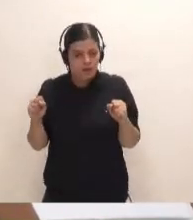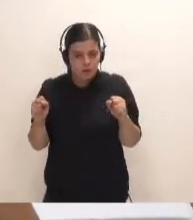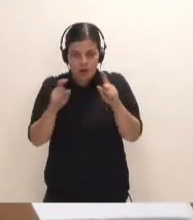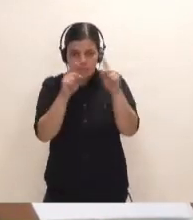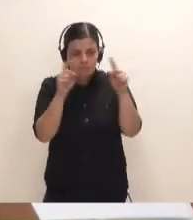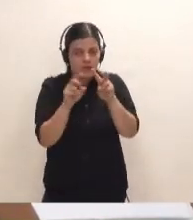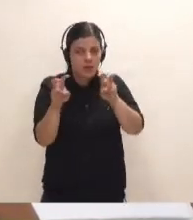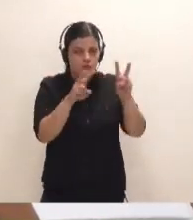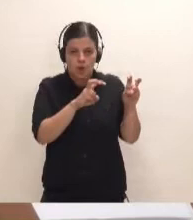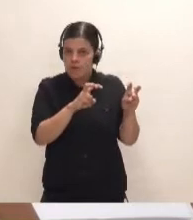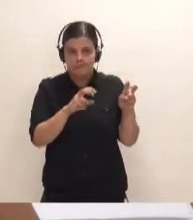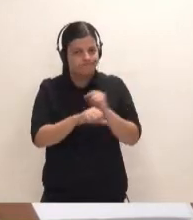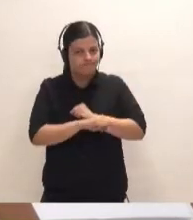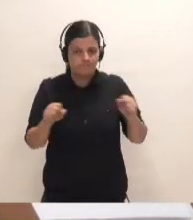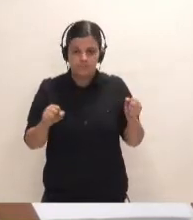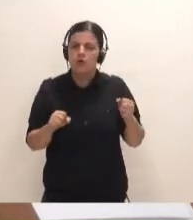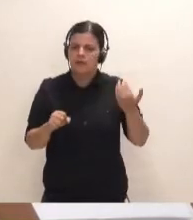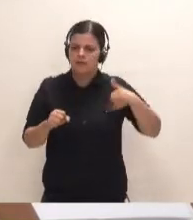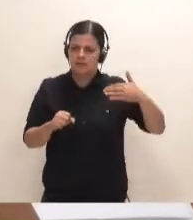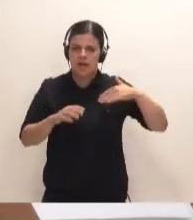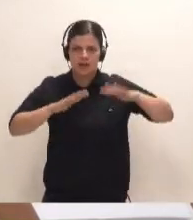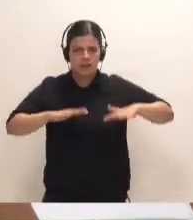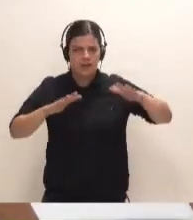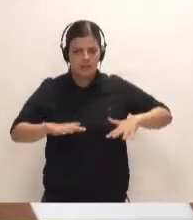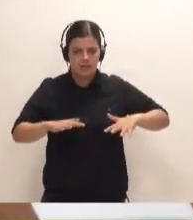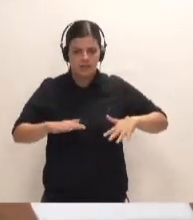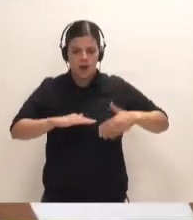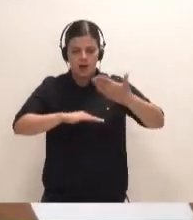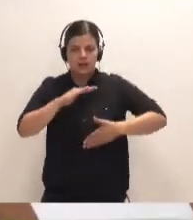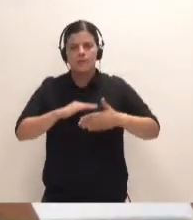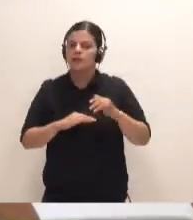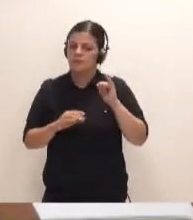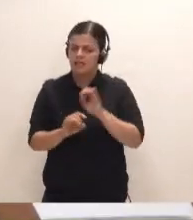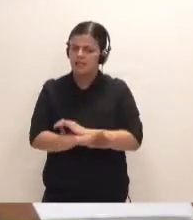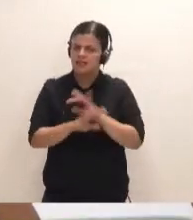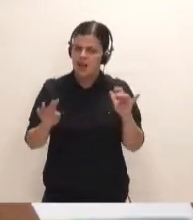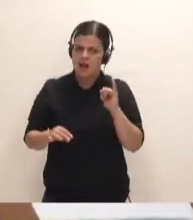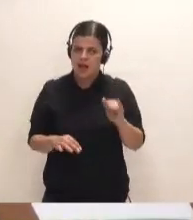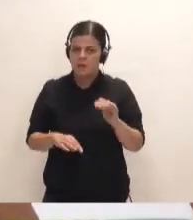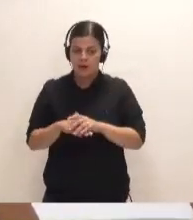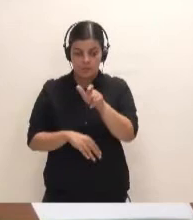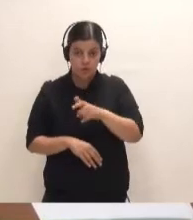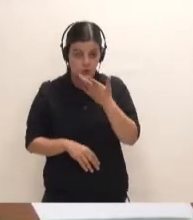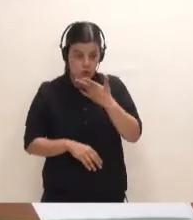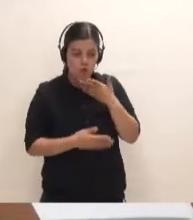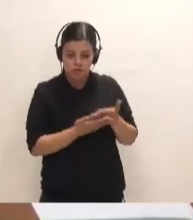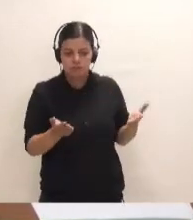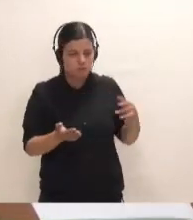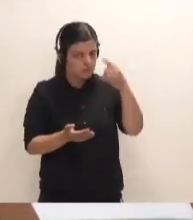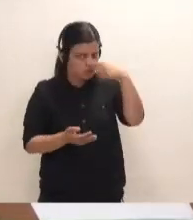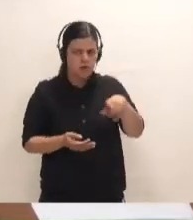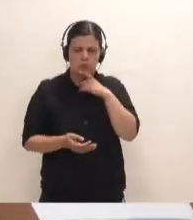salvo los que ya estaban instalados en el puerto. Había una limitación más que evidente para que conoce el puerto para incorporar